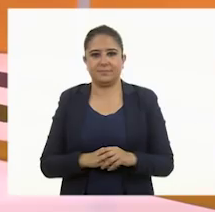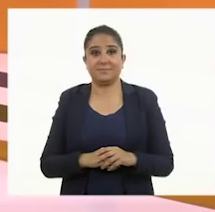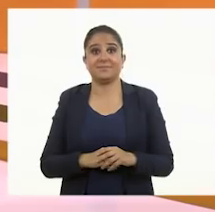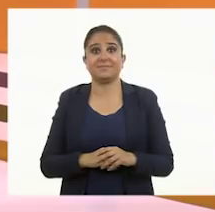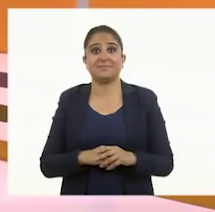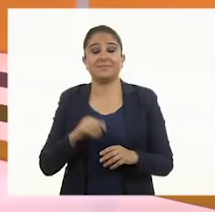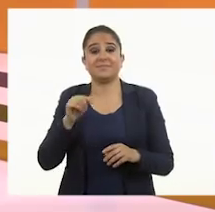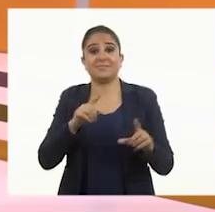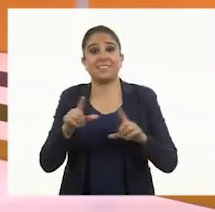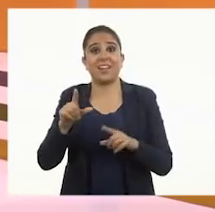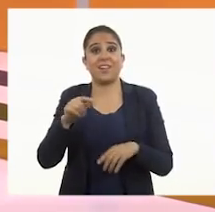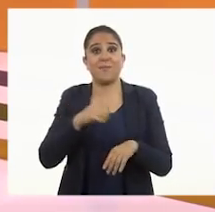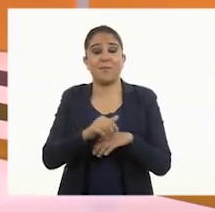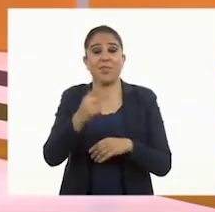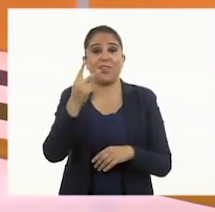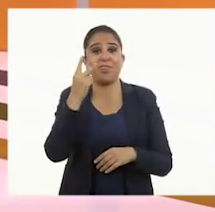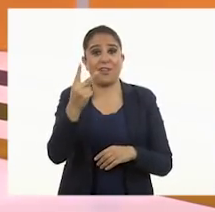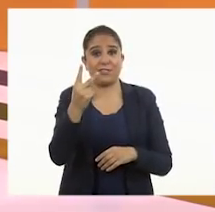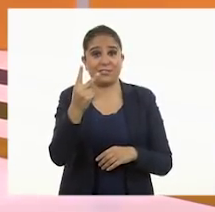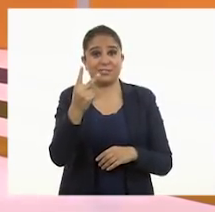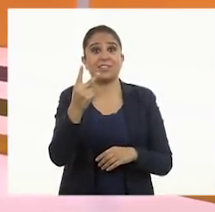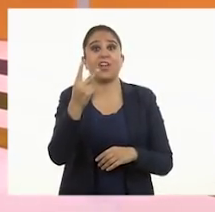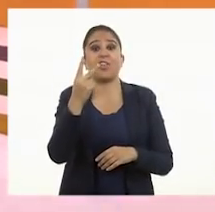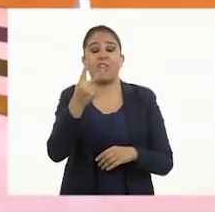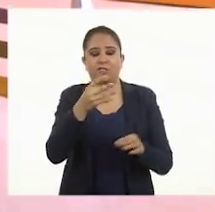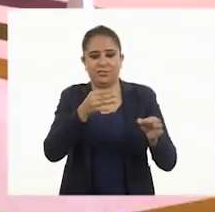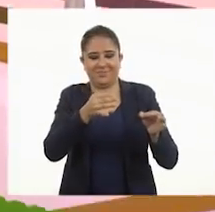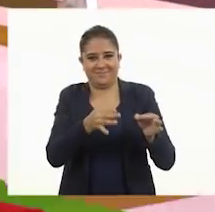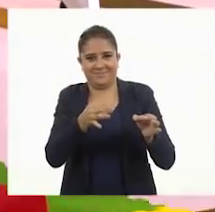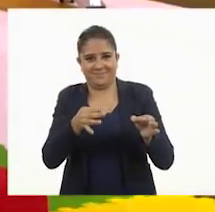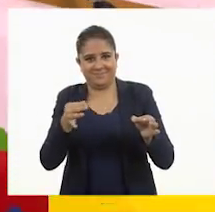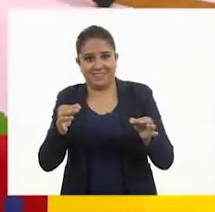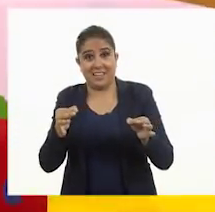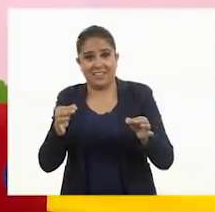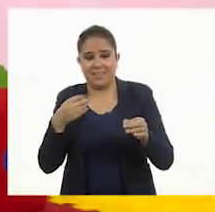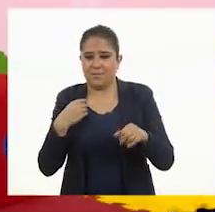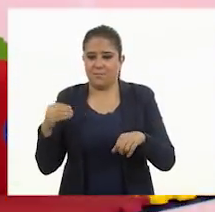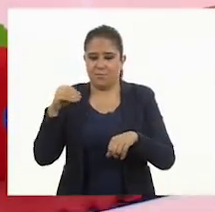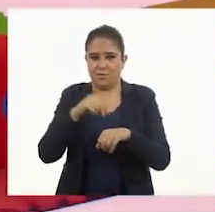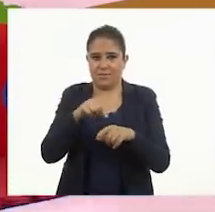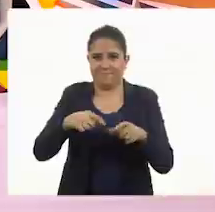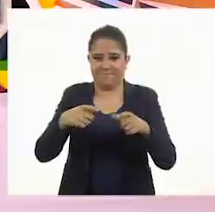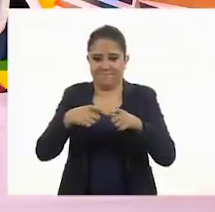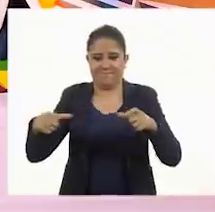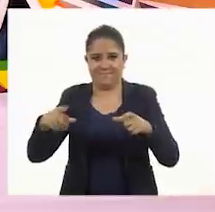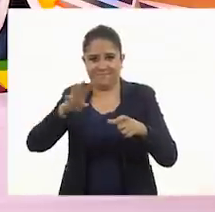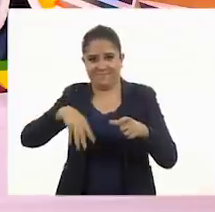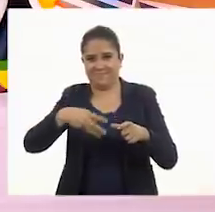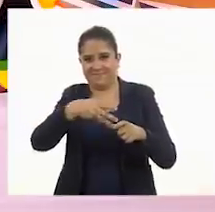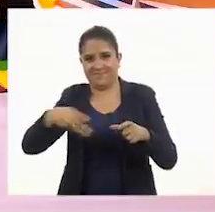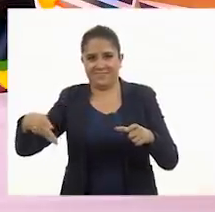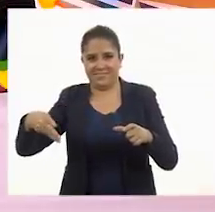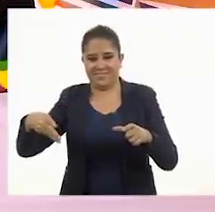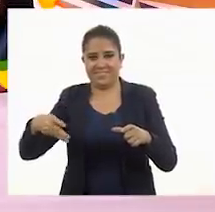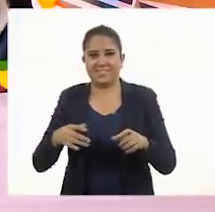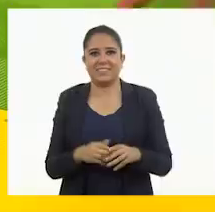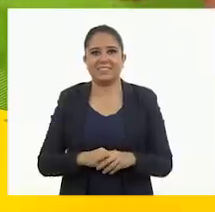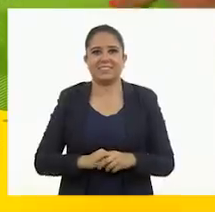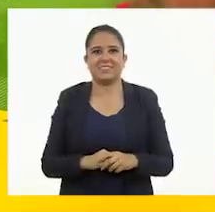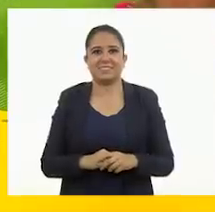Salió. Dos. Voy a tomar dos fichitas y las voy a colocar en mi tablero. Vamos a moverlo.